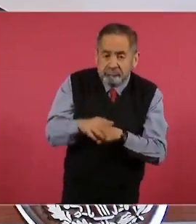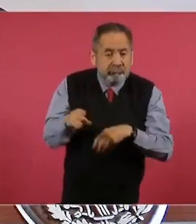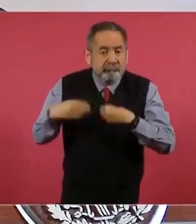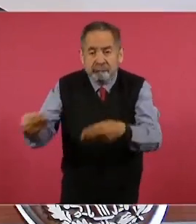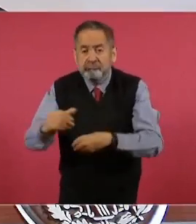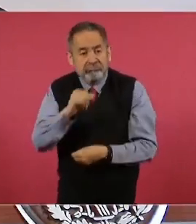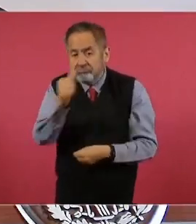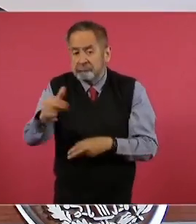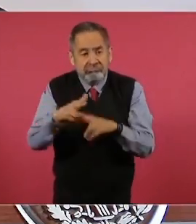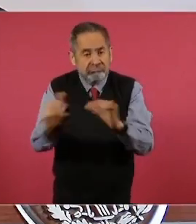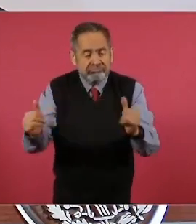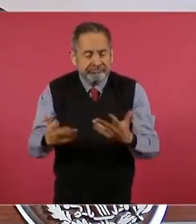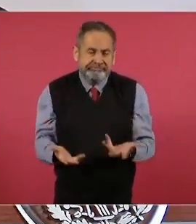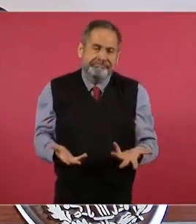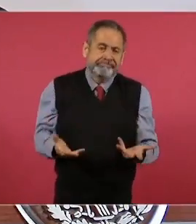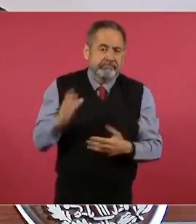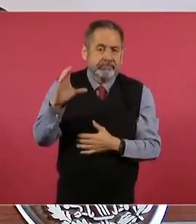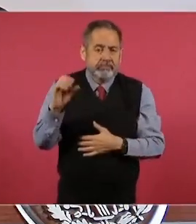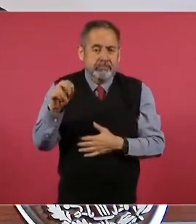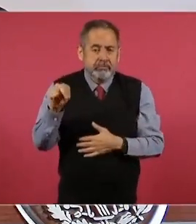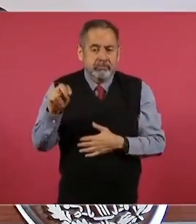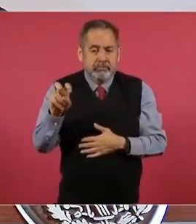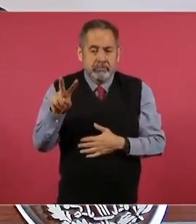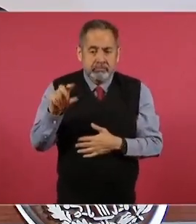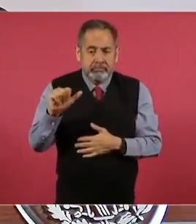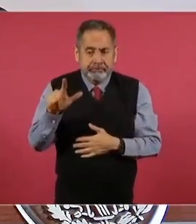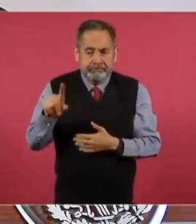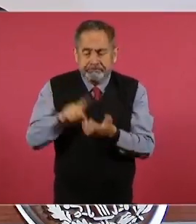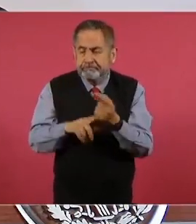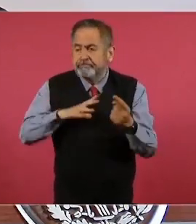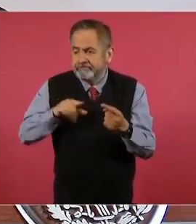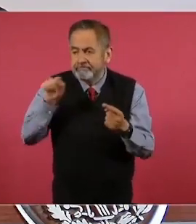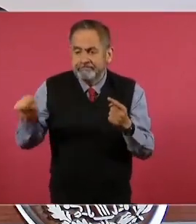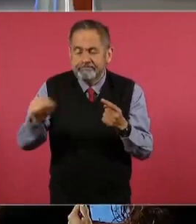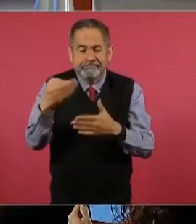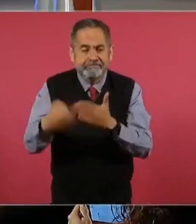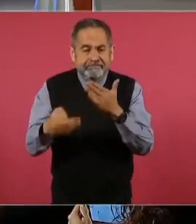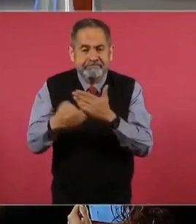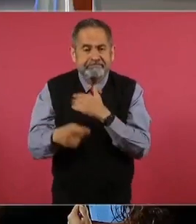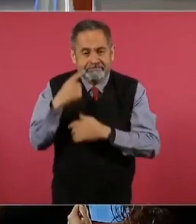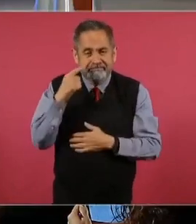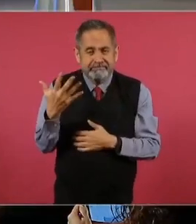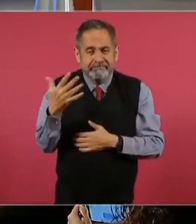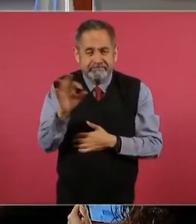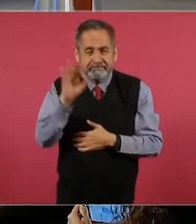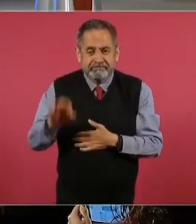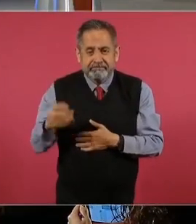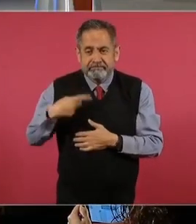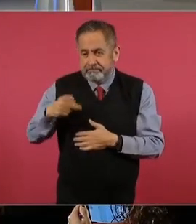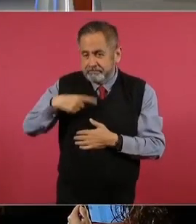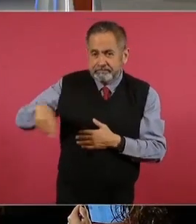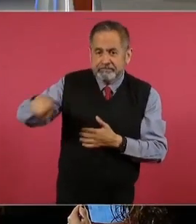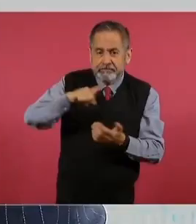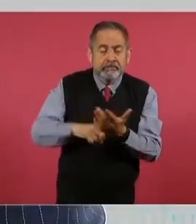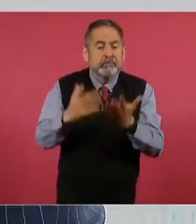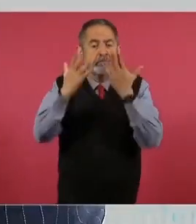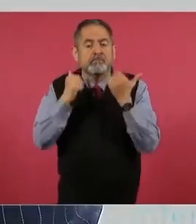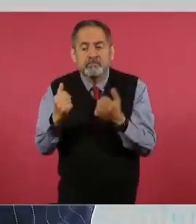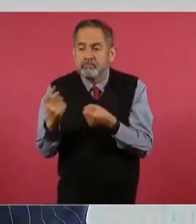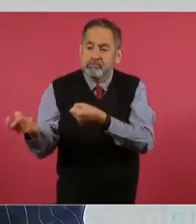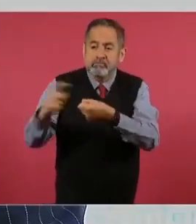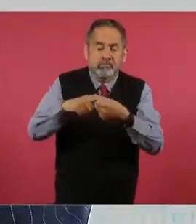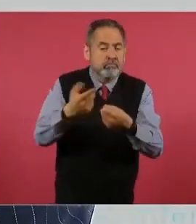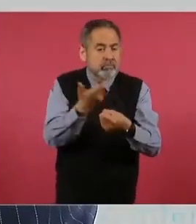Otros datos del Coneval revelan otras carencias. El cincuenta por ciento de los habitantes no tiene seguridad social.